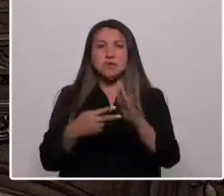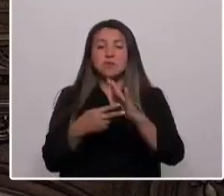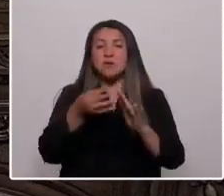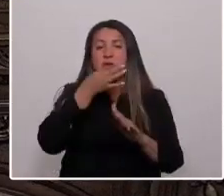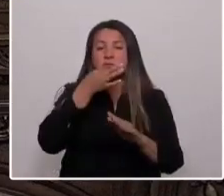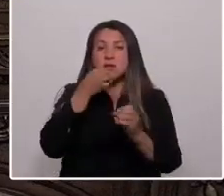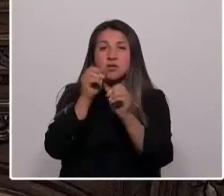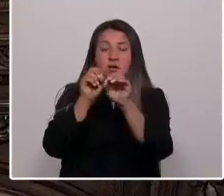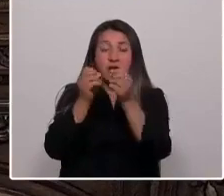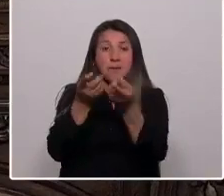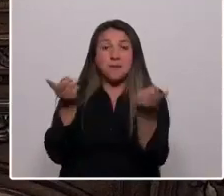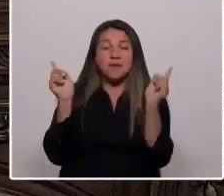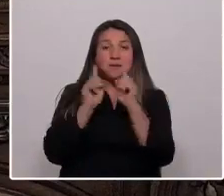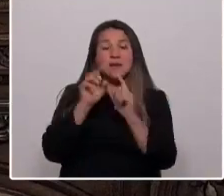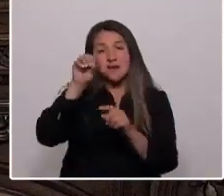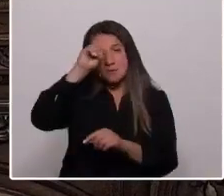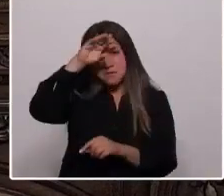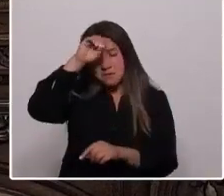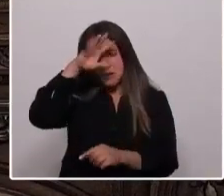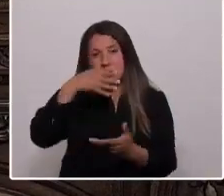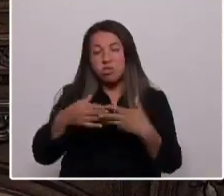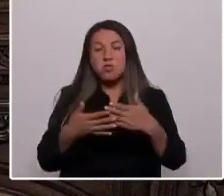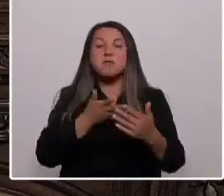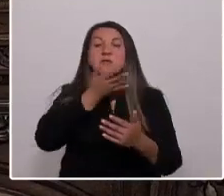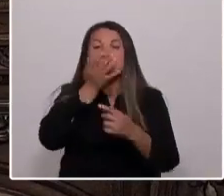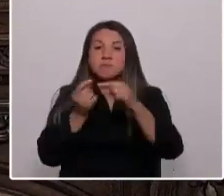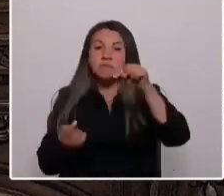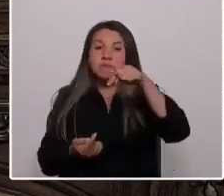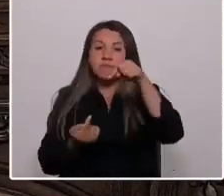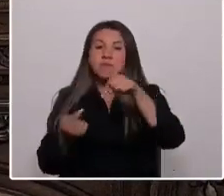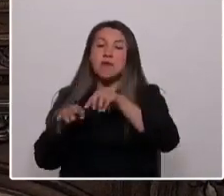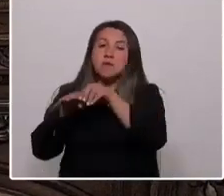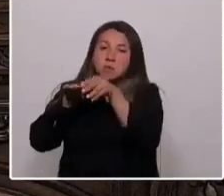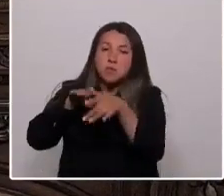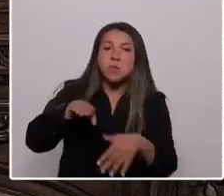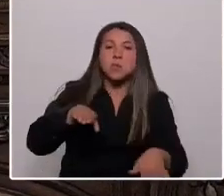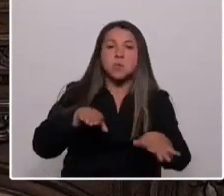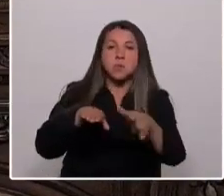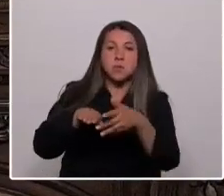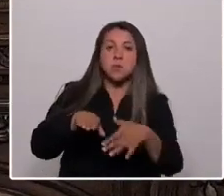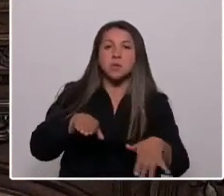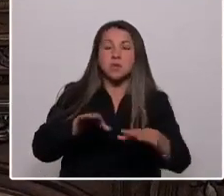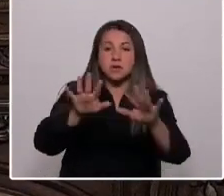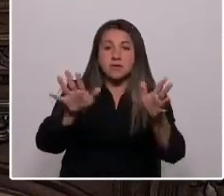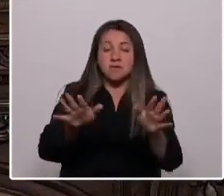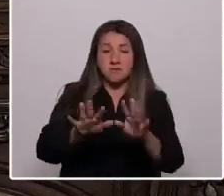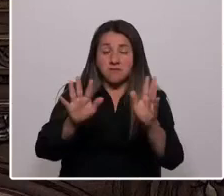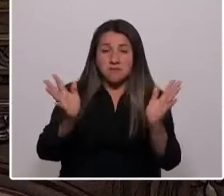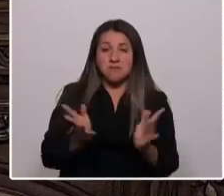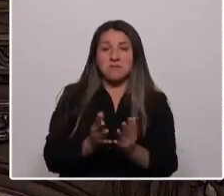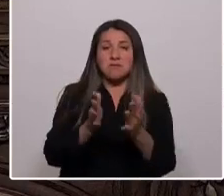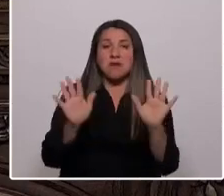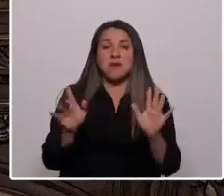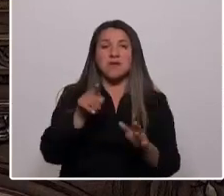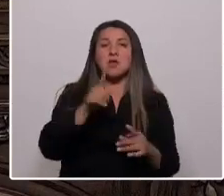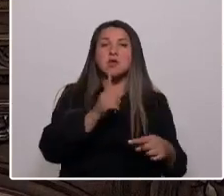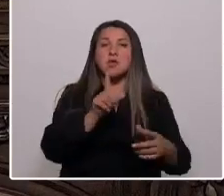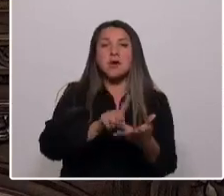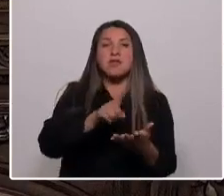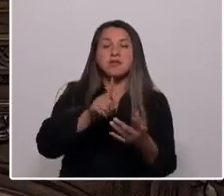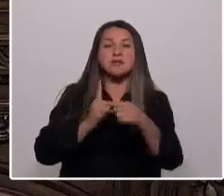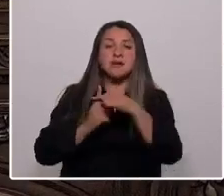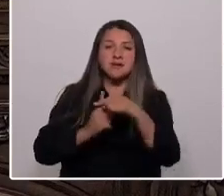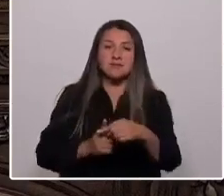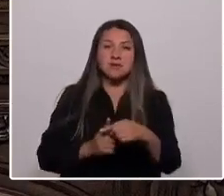minería emplazada en zonas de glaciares por donde nacen las aguas que riegan el valle, la existencia de las tristemente llamadas zonas de sacrificio, humedales y